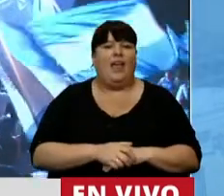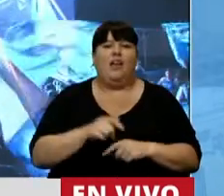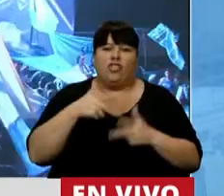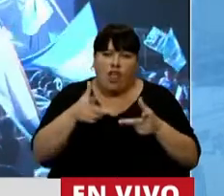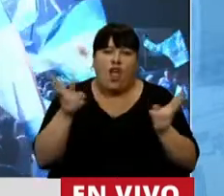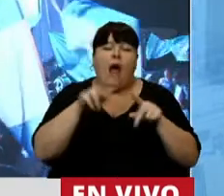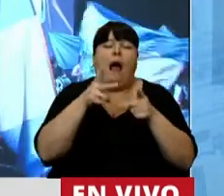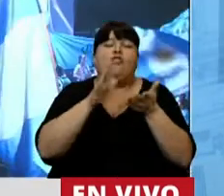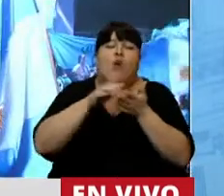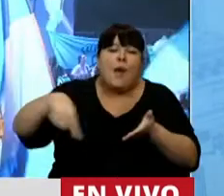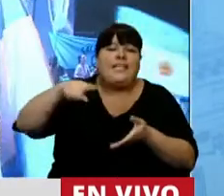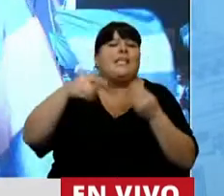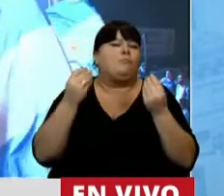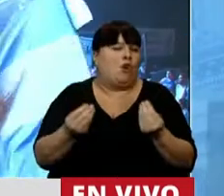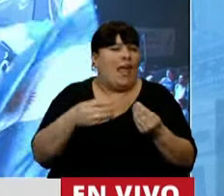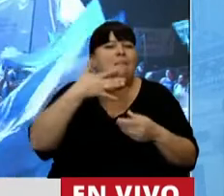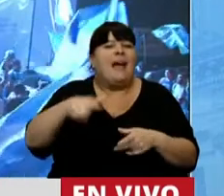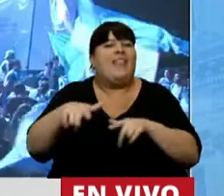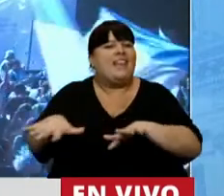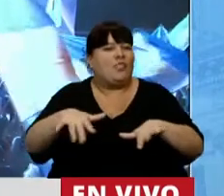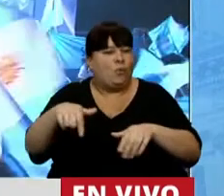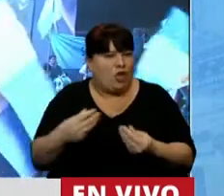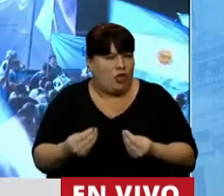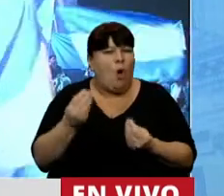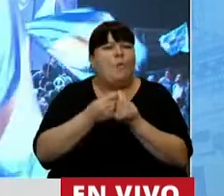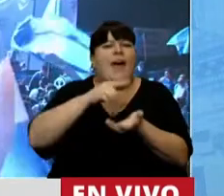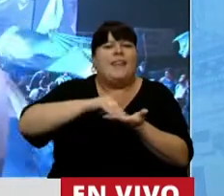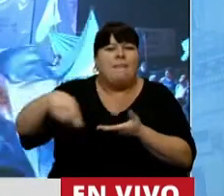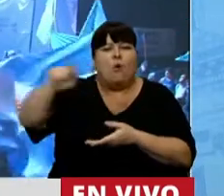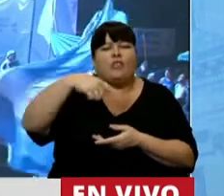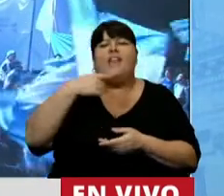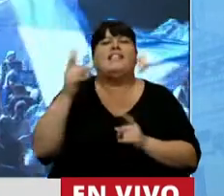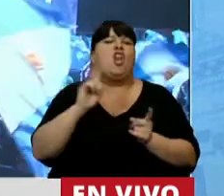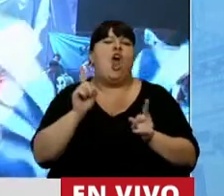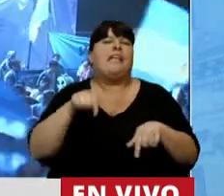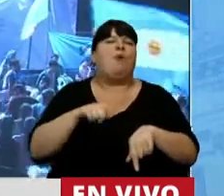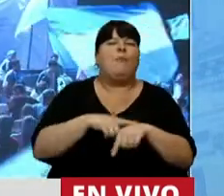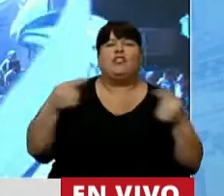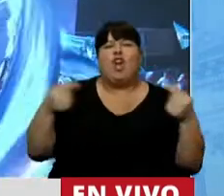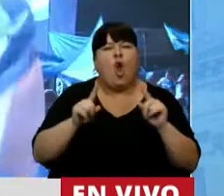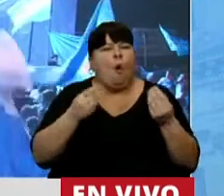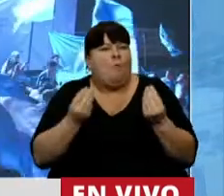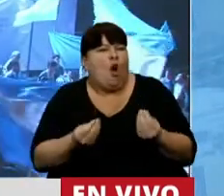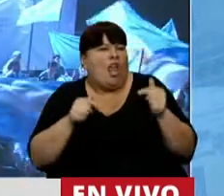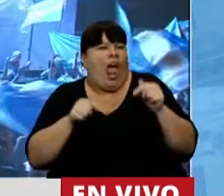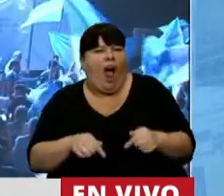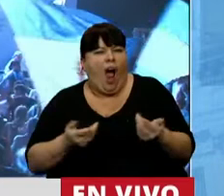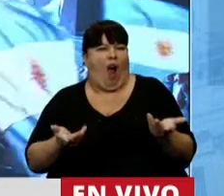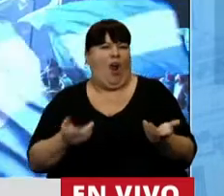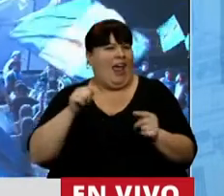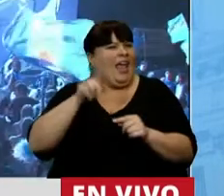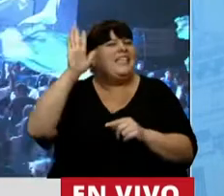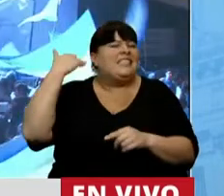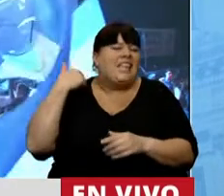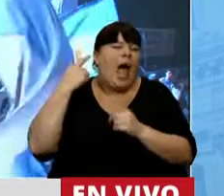digo y las traigo acá para que entendamos cuál es el contexto, porque muchos diputados y diputadas dijeron, no es el momento, porque ahora esto